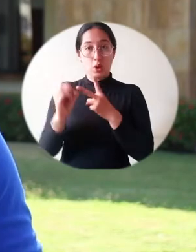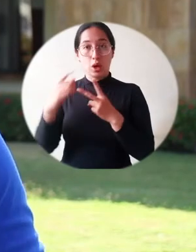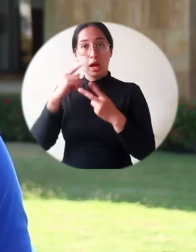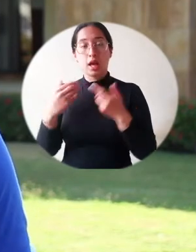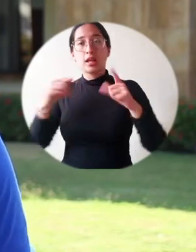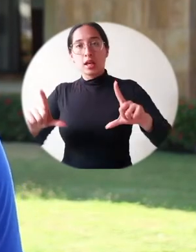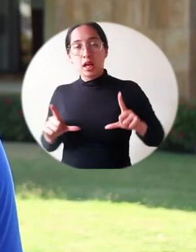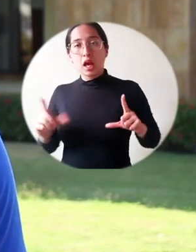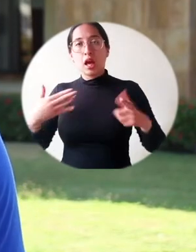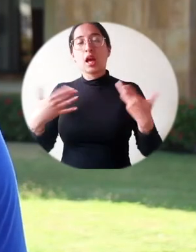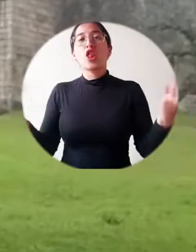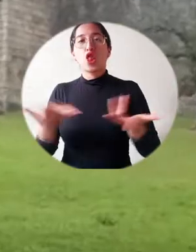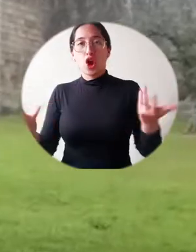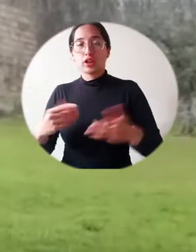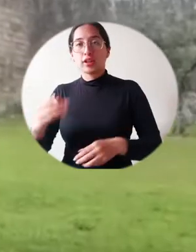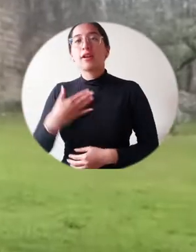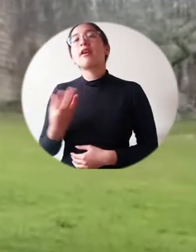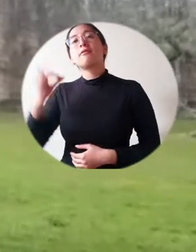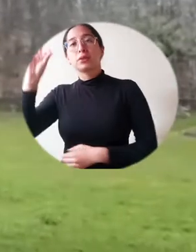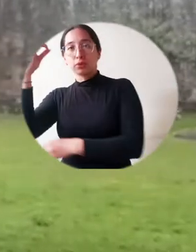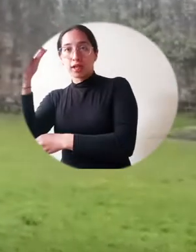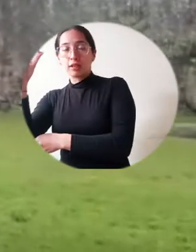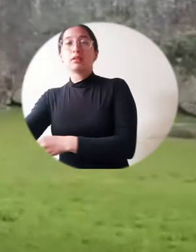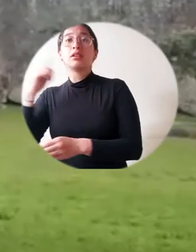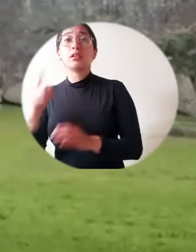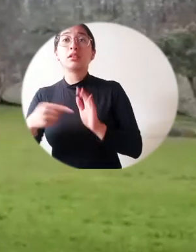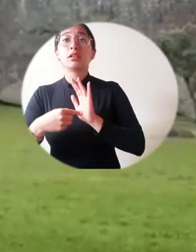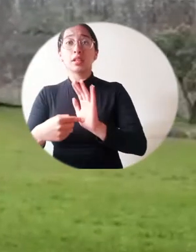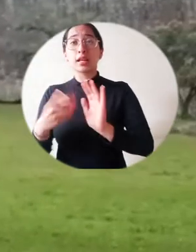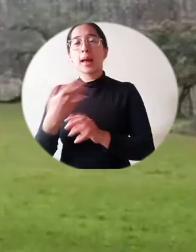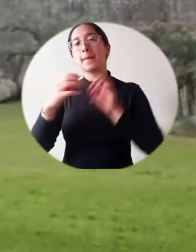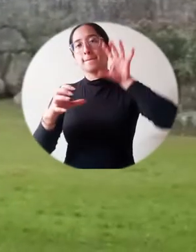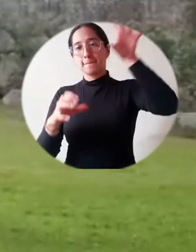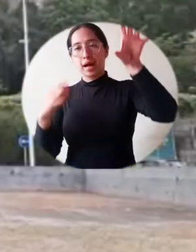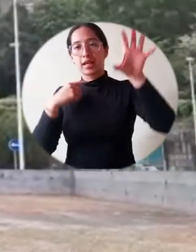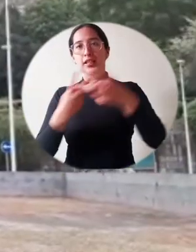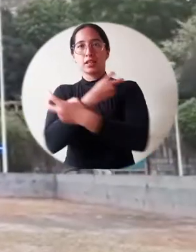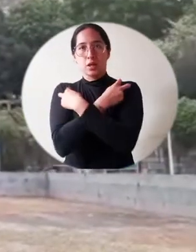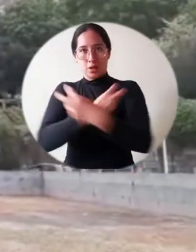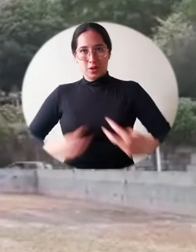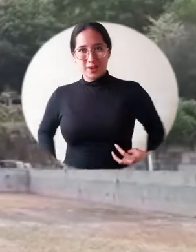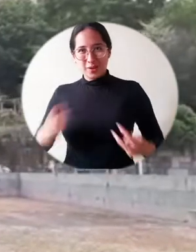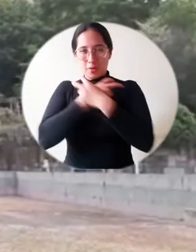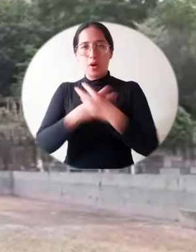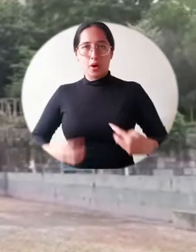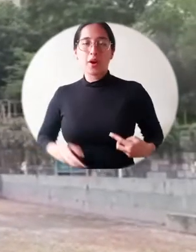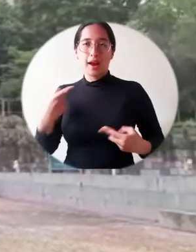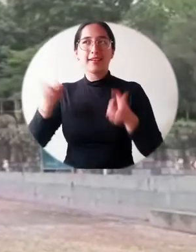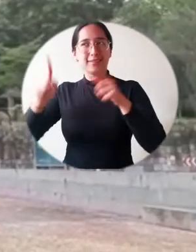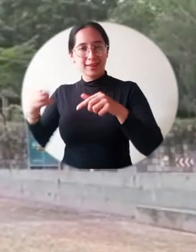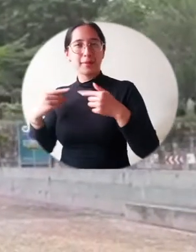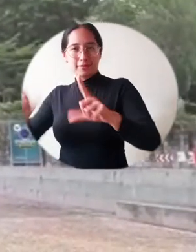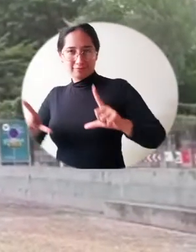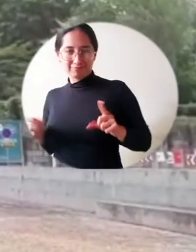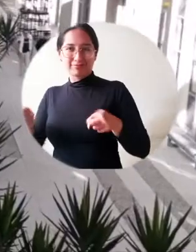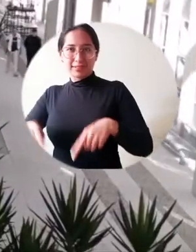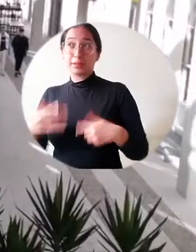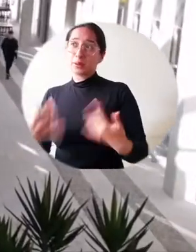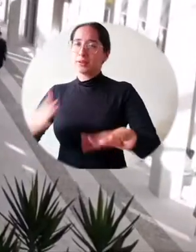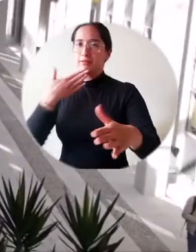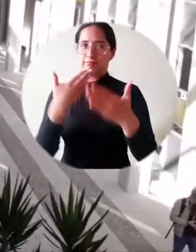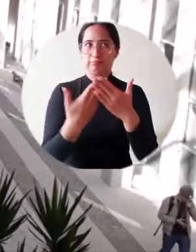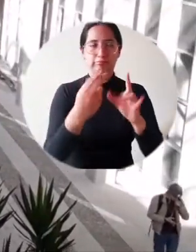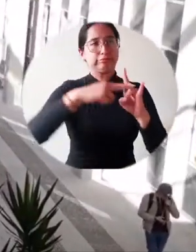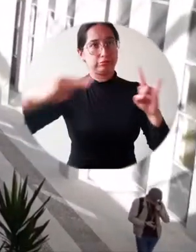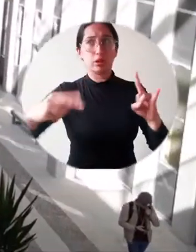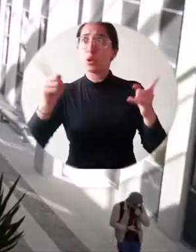necesidades que nosotros tenemos localmente. Ramiro Morales y Joey Mercasiani culminaron sus maestrías en Francia y Portugal, respectivamente, gracias a